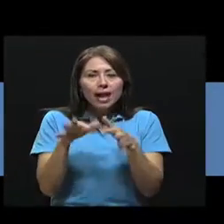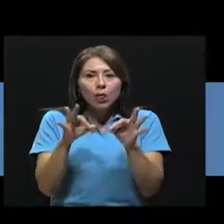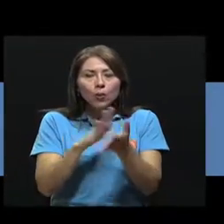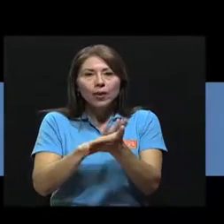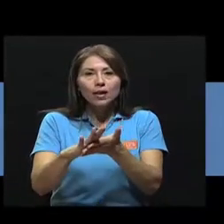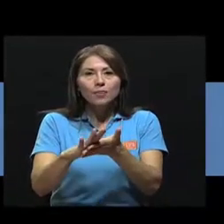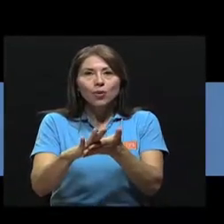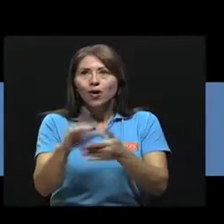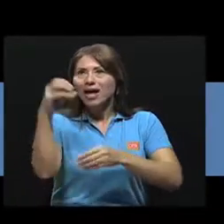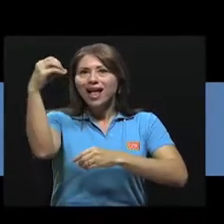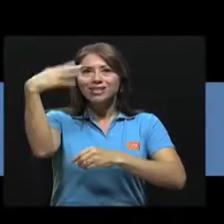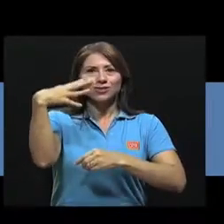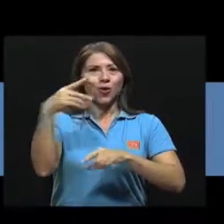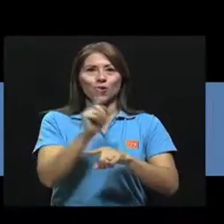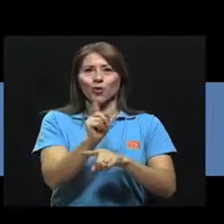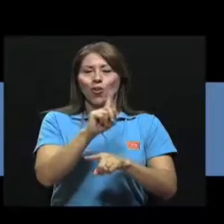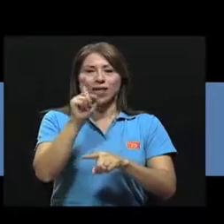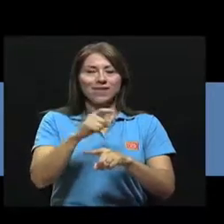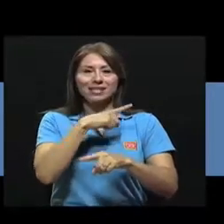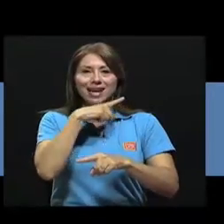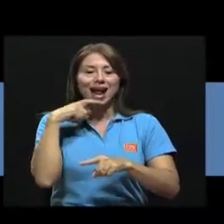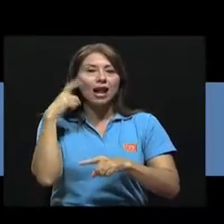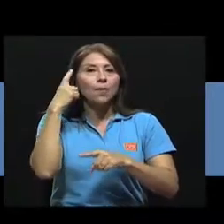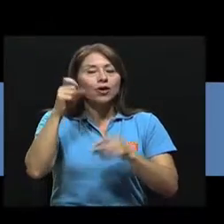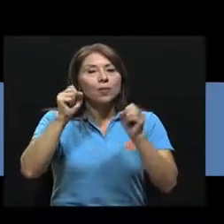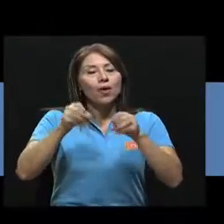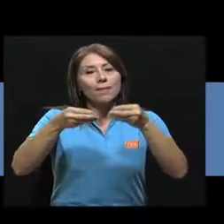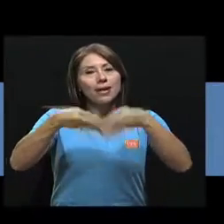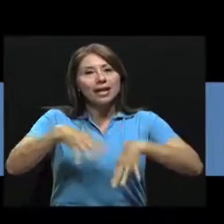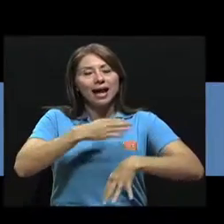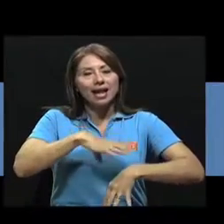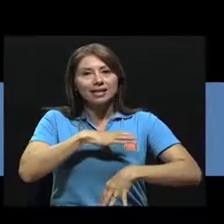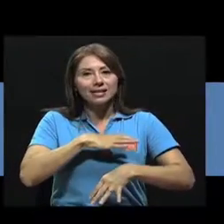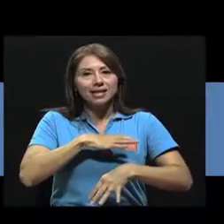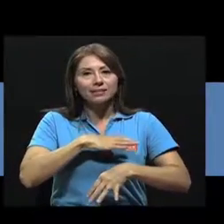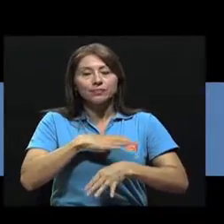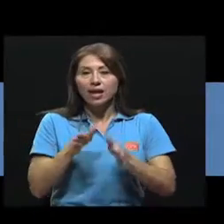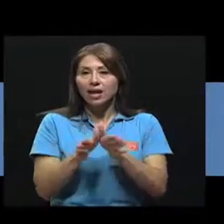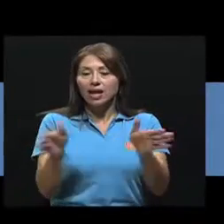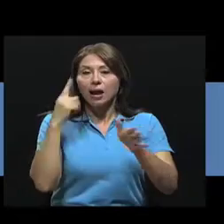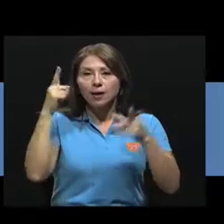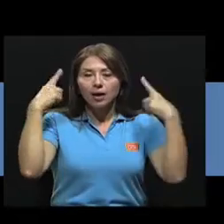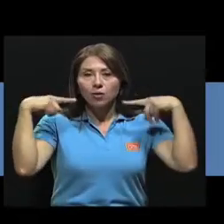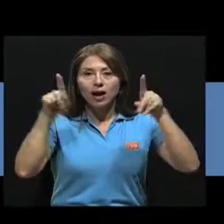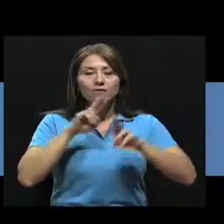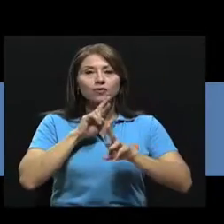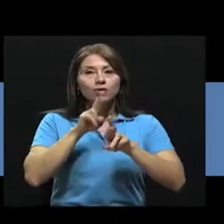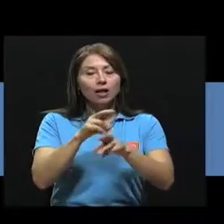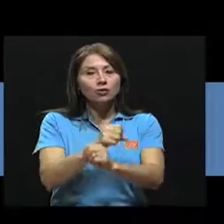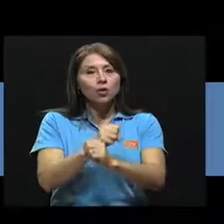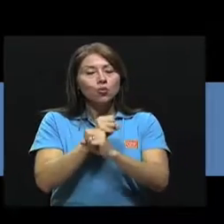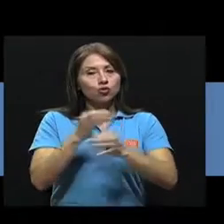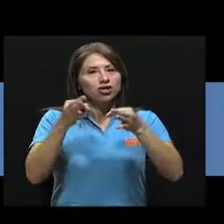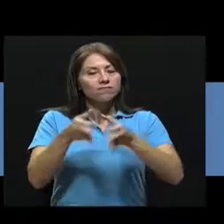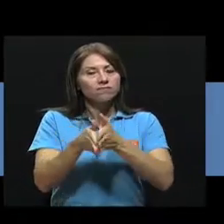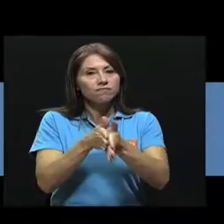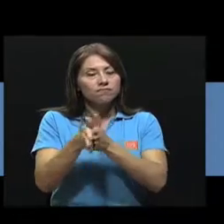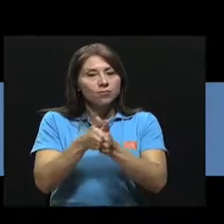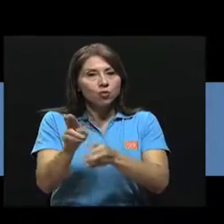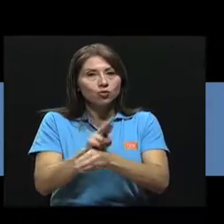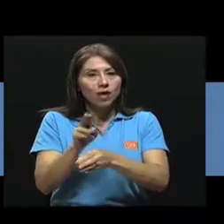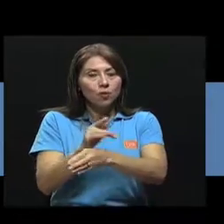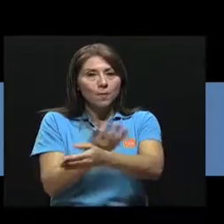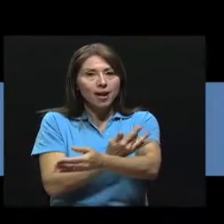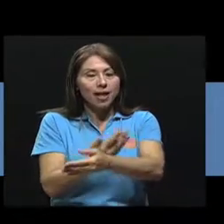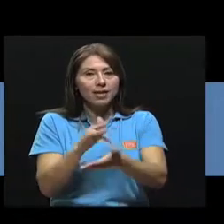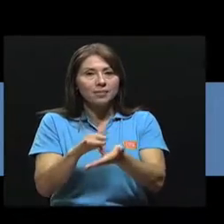debe secarlas al sol, porque se pueden perder o modificar sus propiedades. En general, para lograr los resultados seguros y eficaces